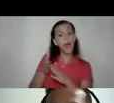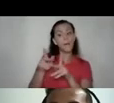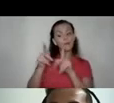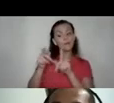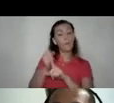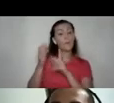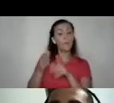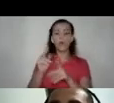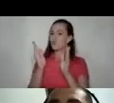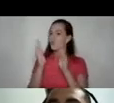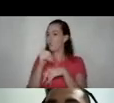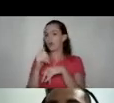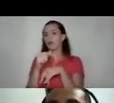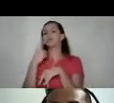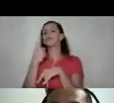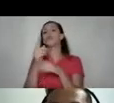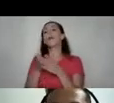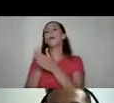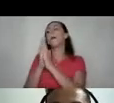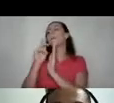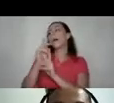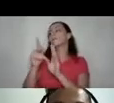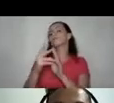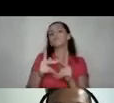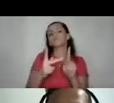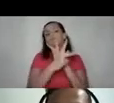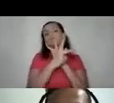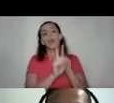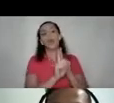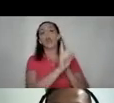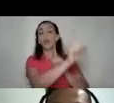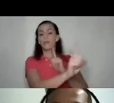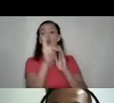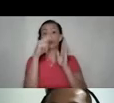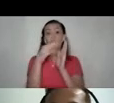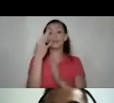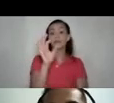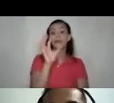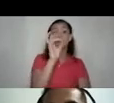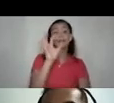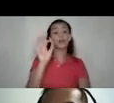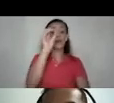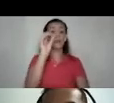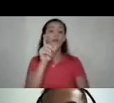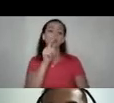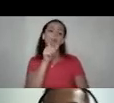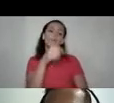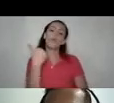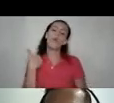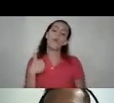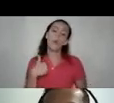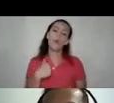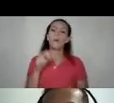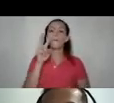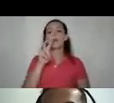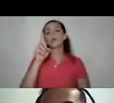aquí no hay un delito, sino que hay una solicitud de medida, de alejamiento, en el 2019, el 79% eran hombres y el 21%